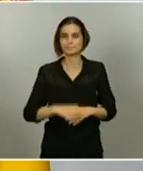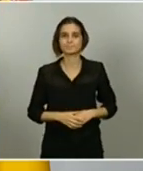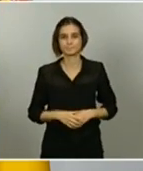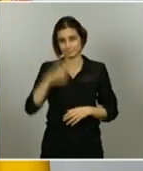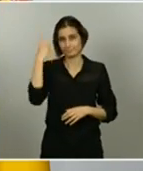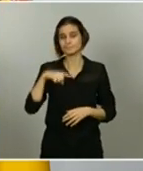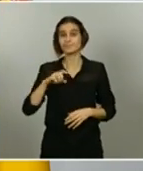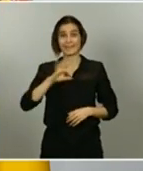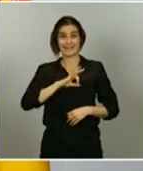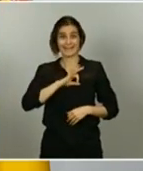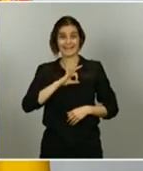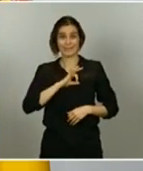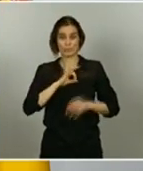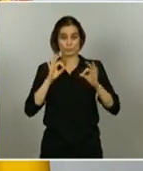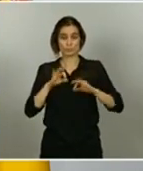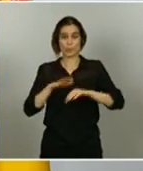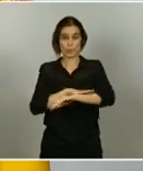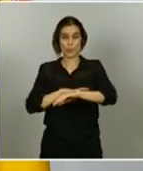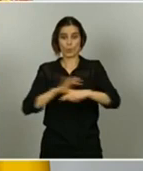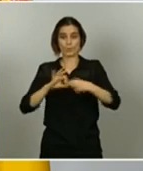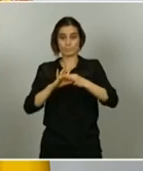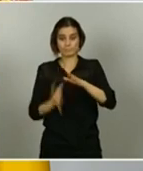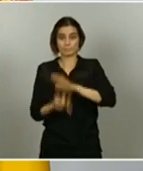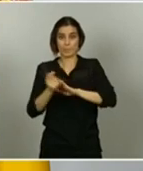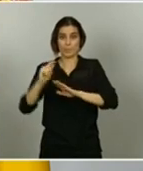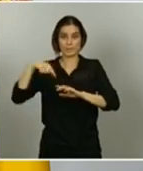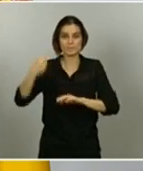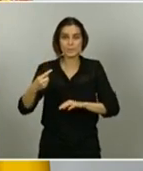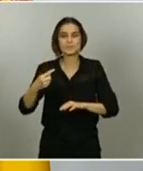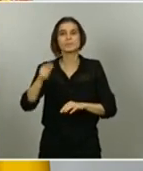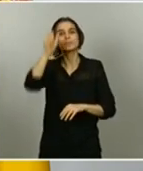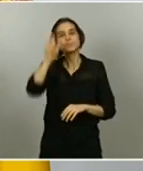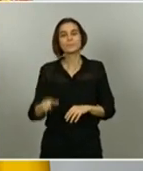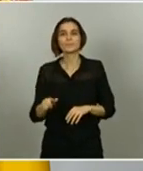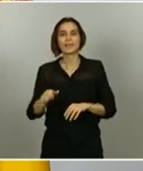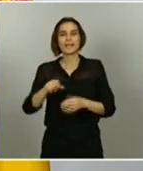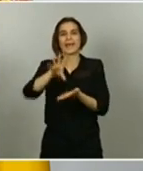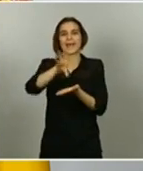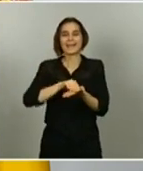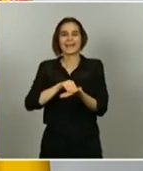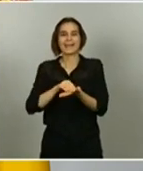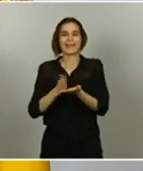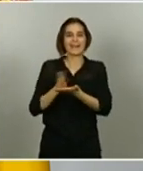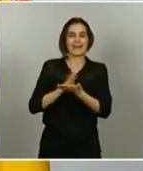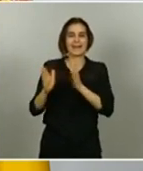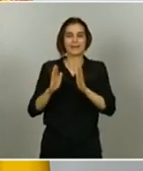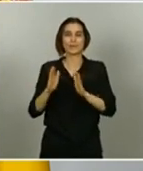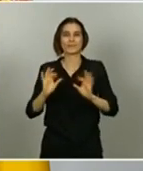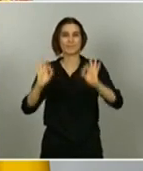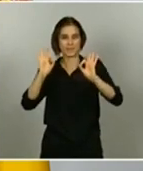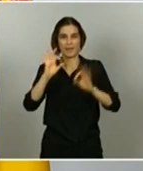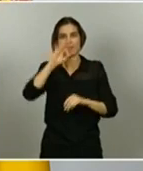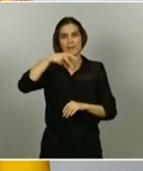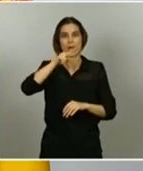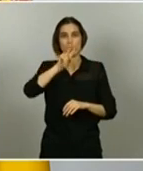visitó España Philip Alston, el relator especial de Naciones Unidas para la extrema pobreza,